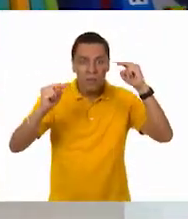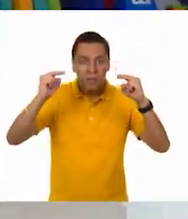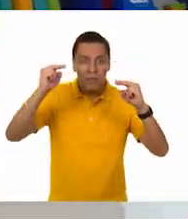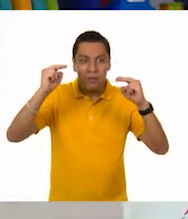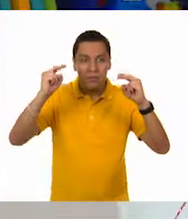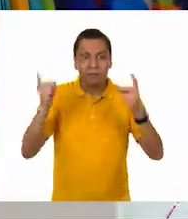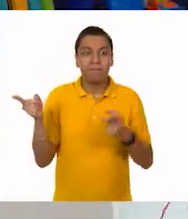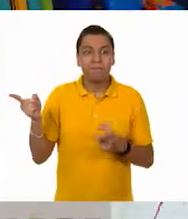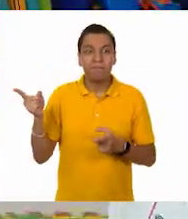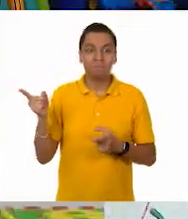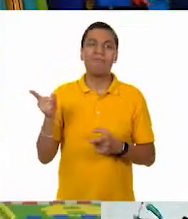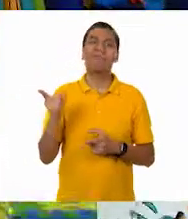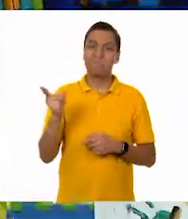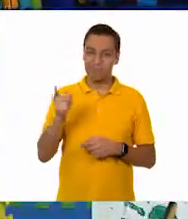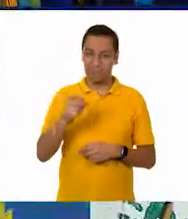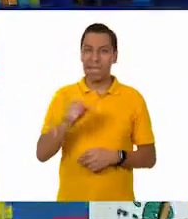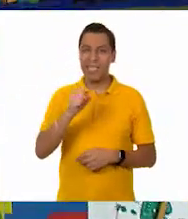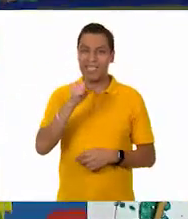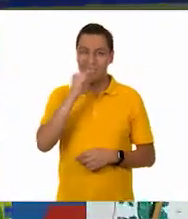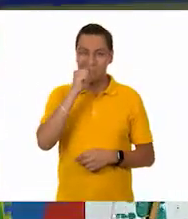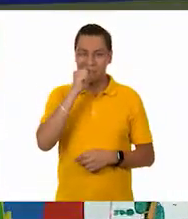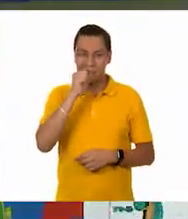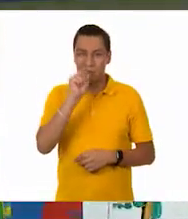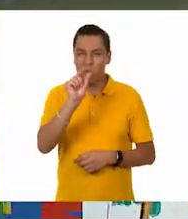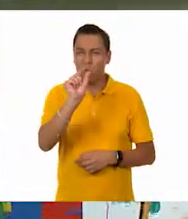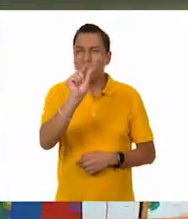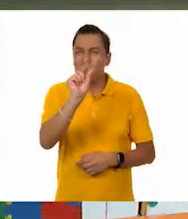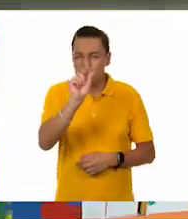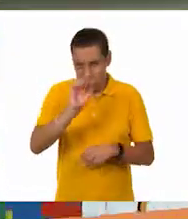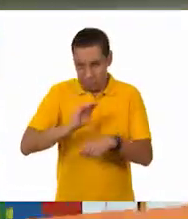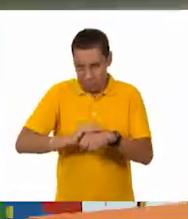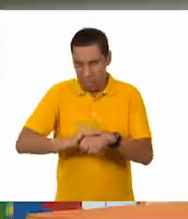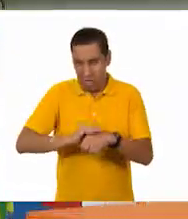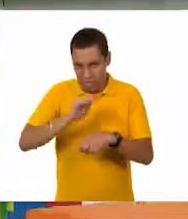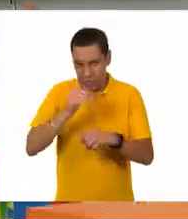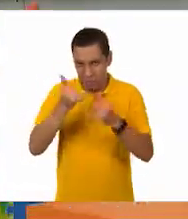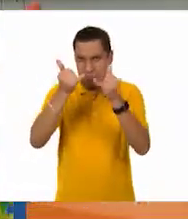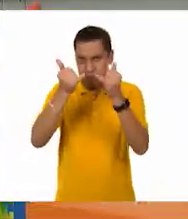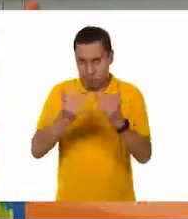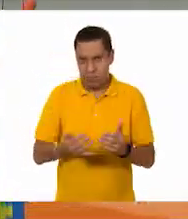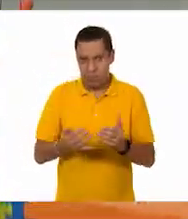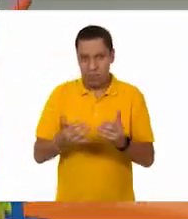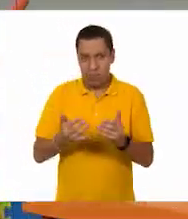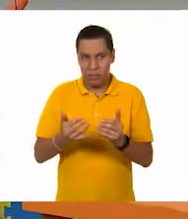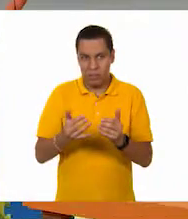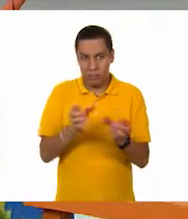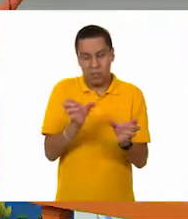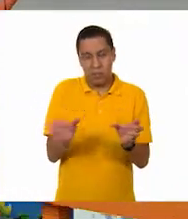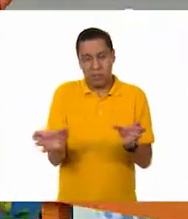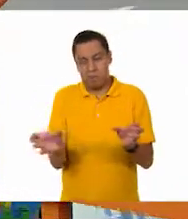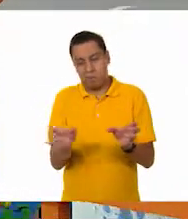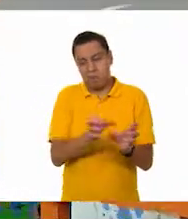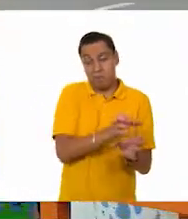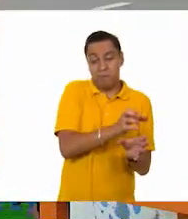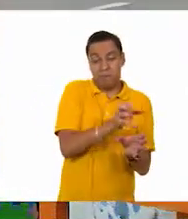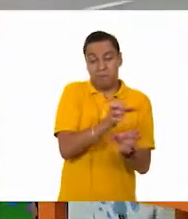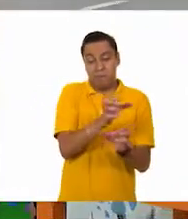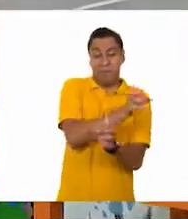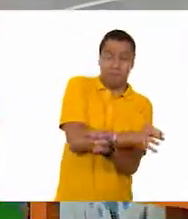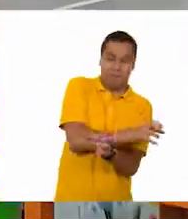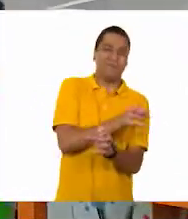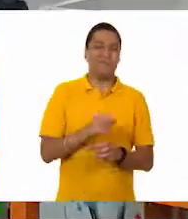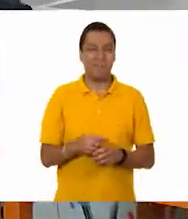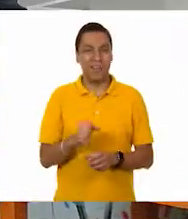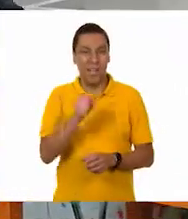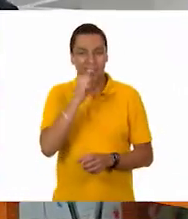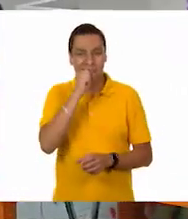¿La zanahoria pesa un poquito más? Parece, ¿verdad? Parece que sí se baja un poquito. Entonces vamos a moverla. Tendríamos que cambiar,